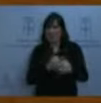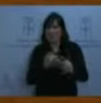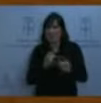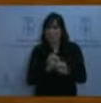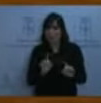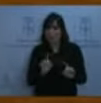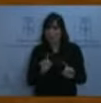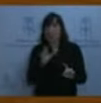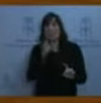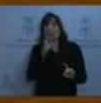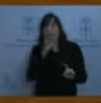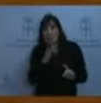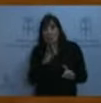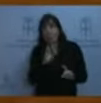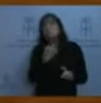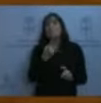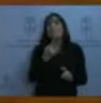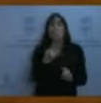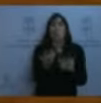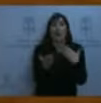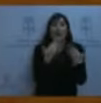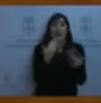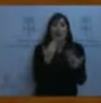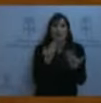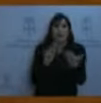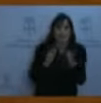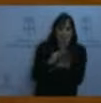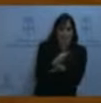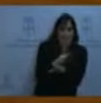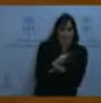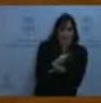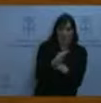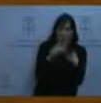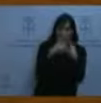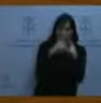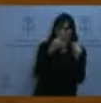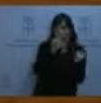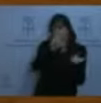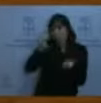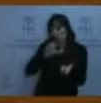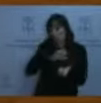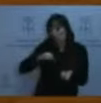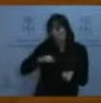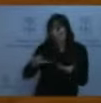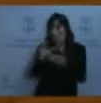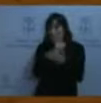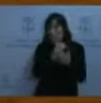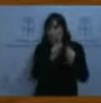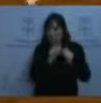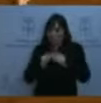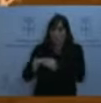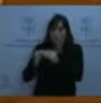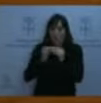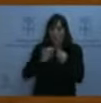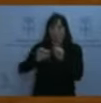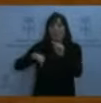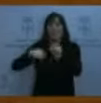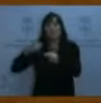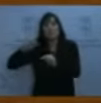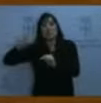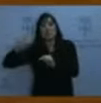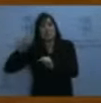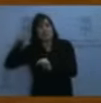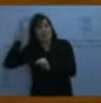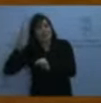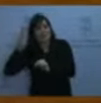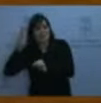financiación autonómica de todas las comunidades de régimen común y después hablaremos de esto otro. Y no al revés. Está explícitamente recogido por